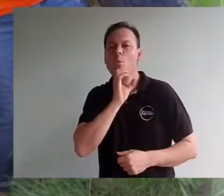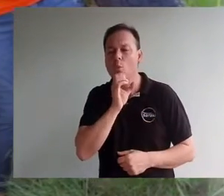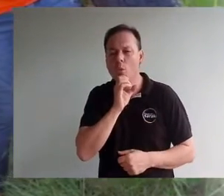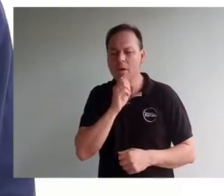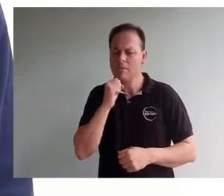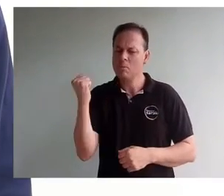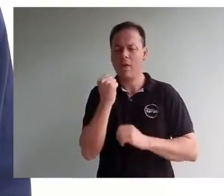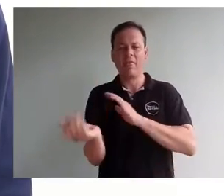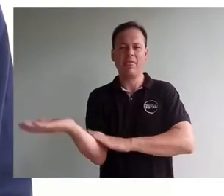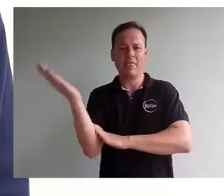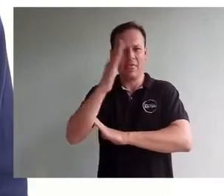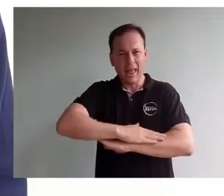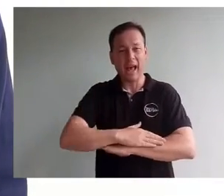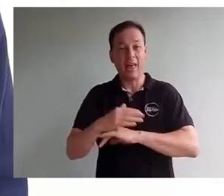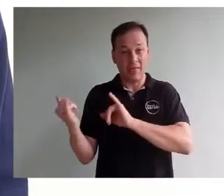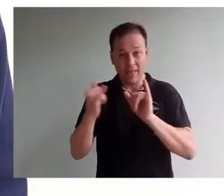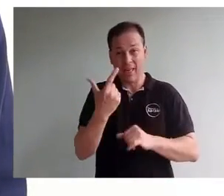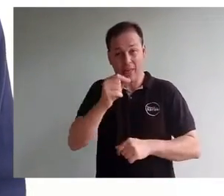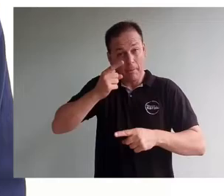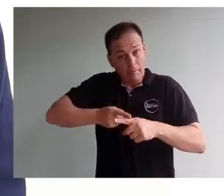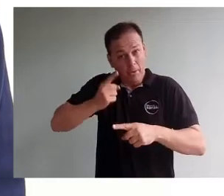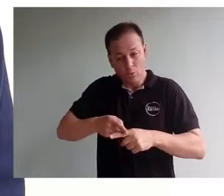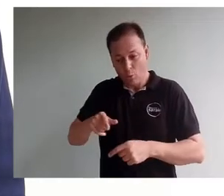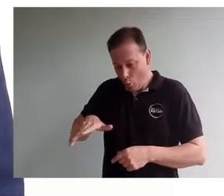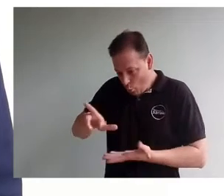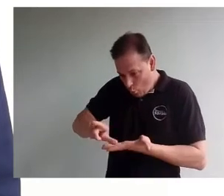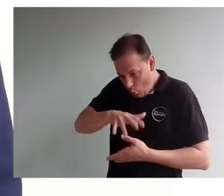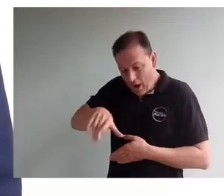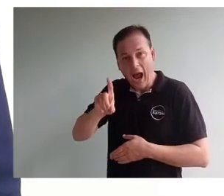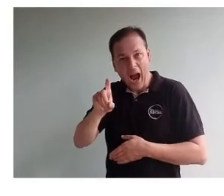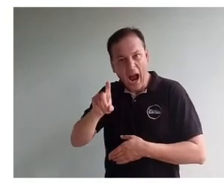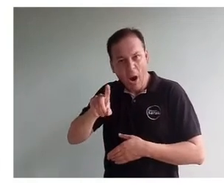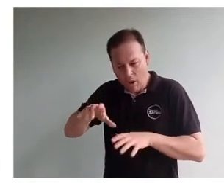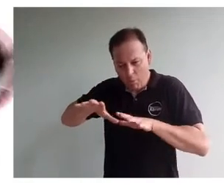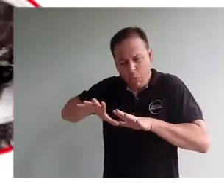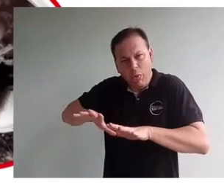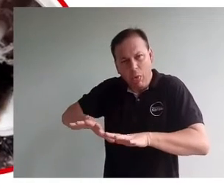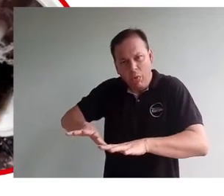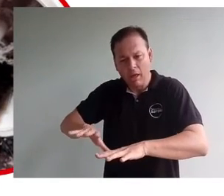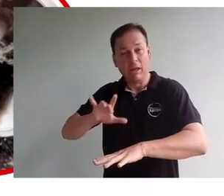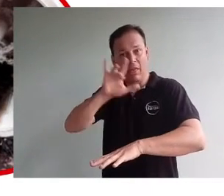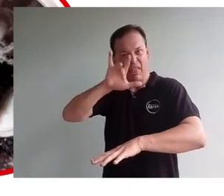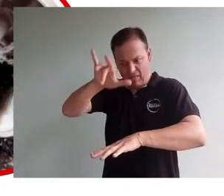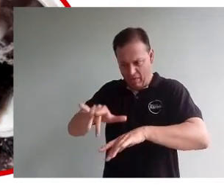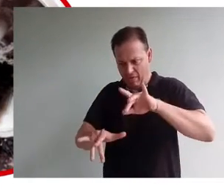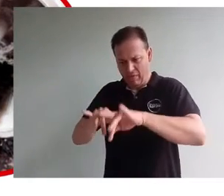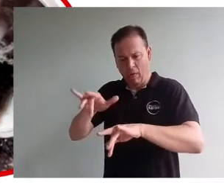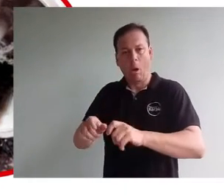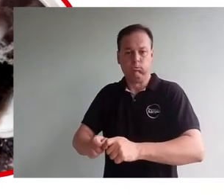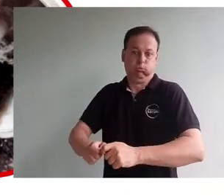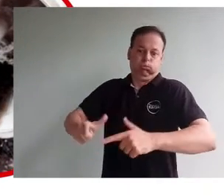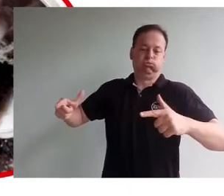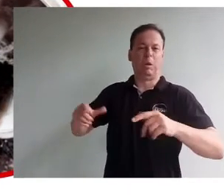siga aumentando. Dedica 10 minutos al día para eliminar criaderos. Cualquier lugar que pueda acumular agua